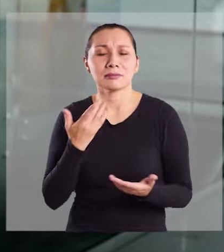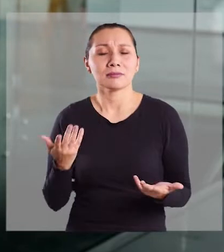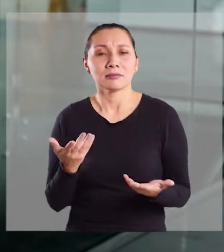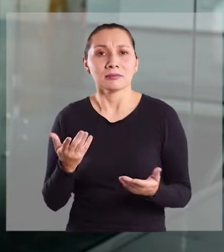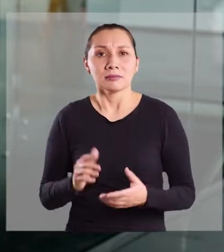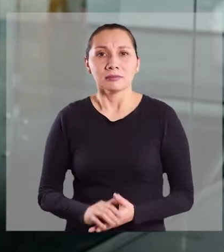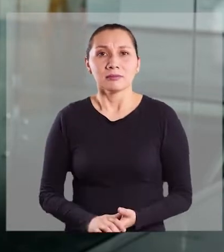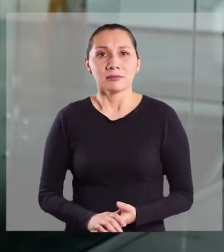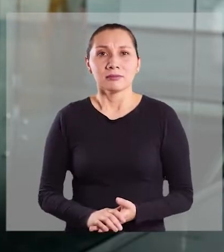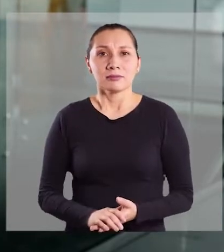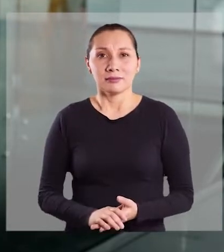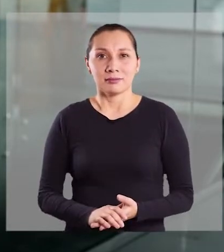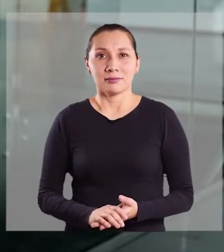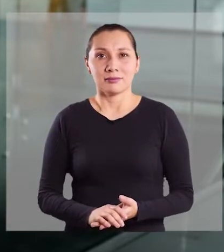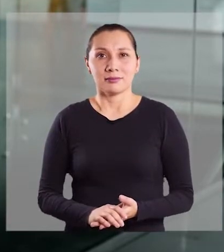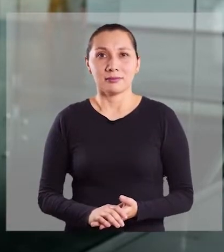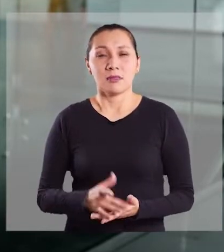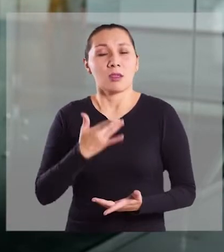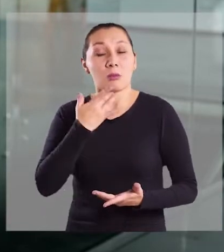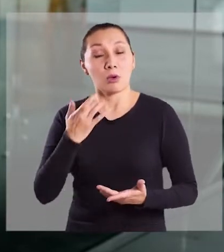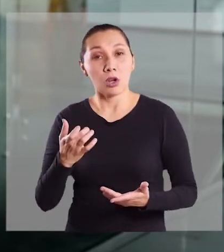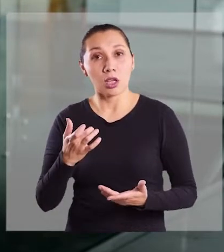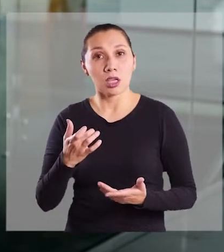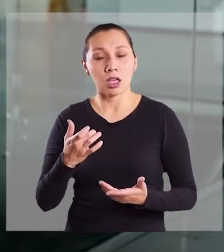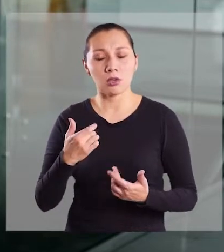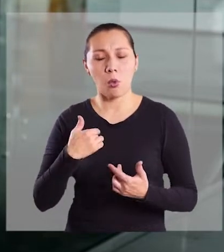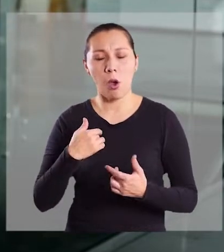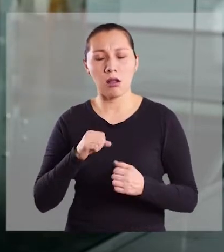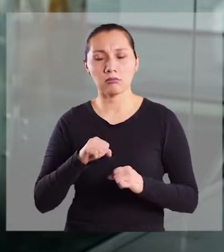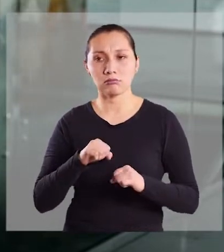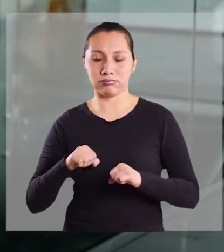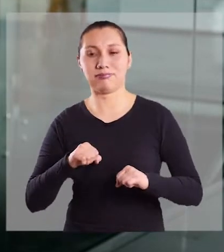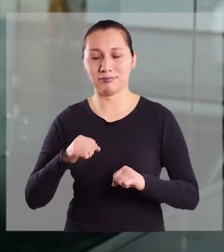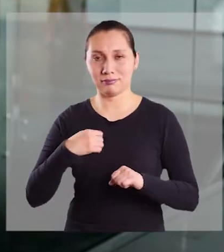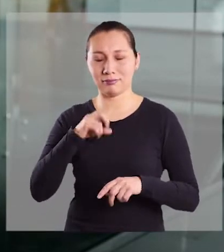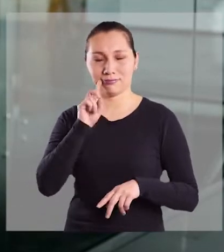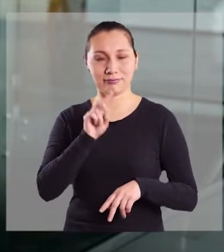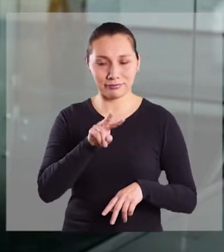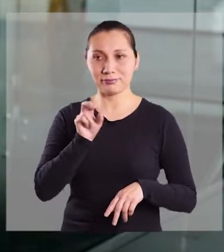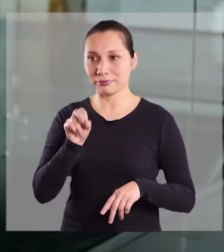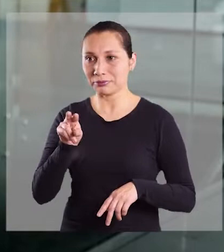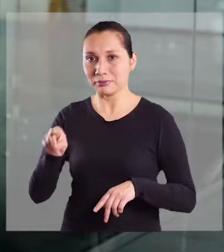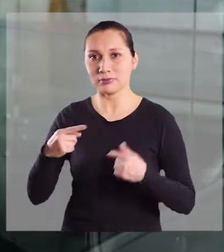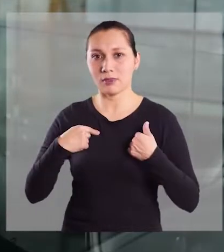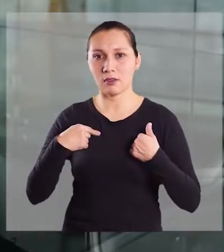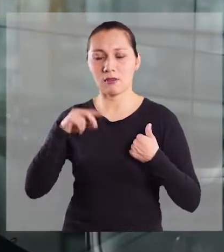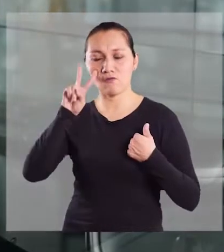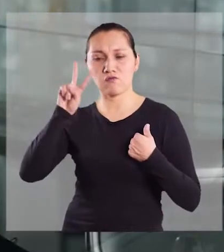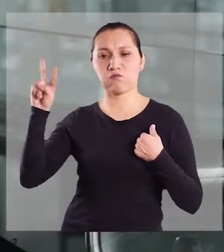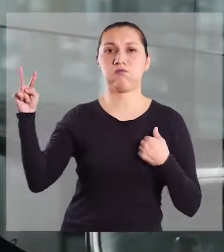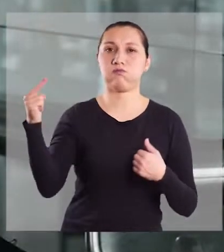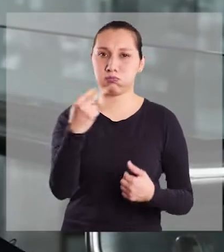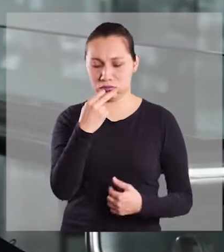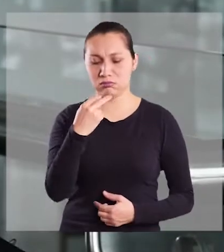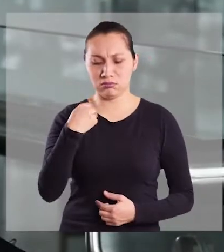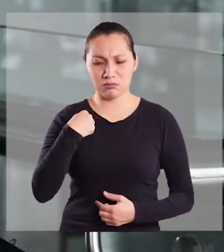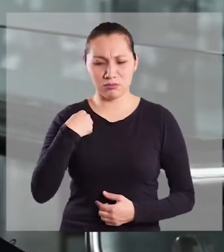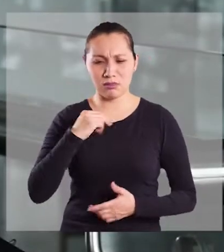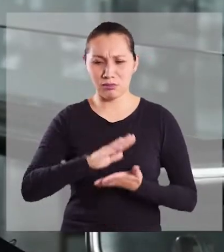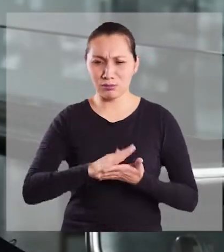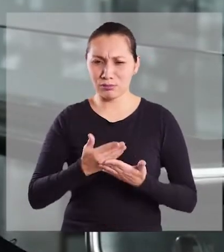nos remece, la verdad. Nos remece y nos hace revisar